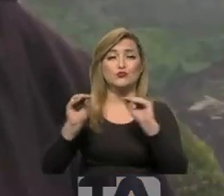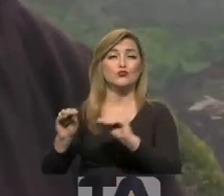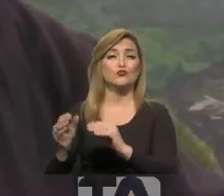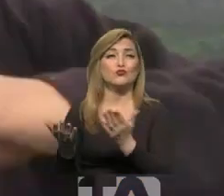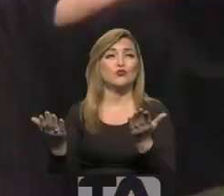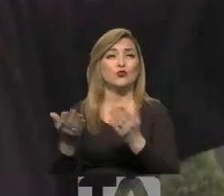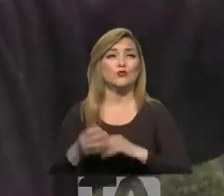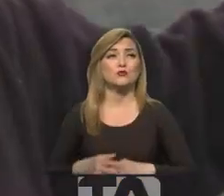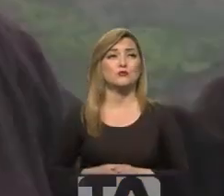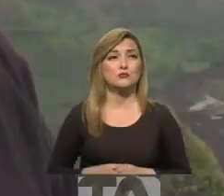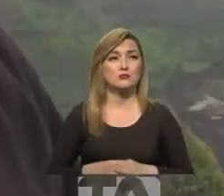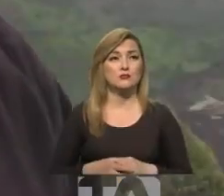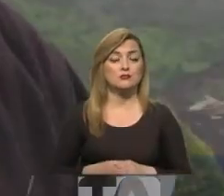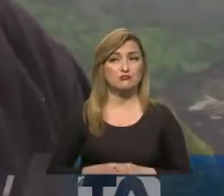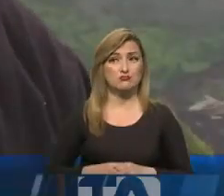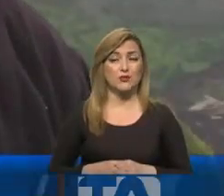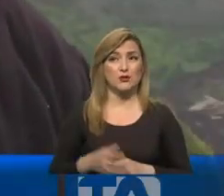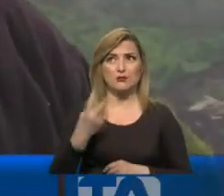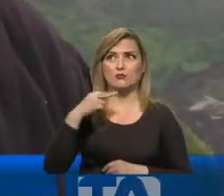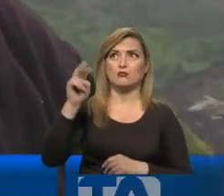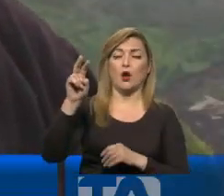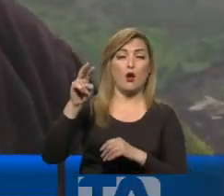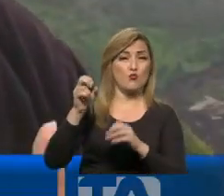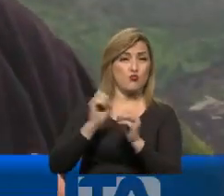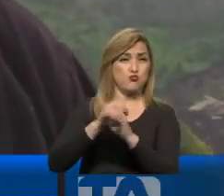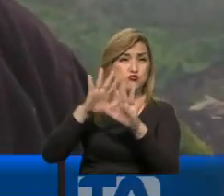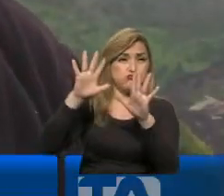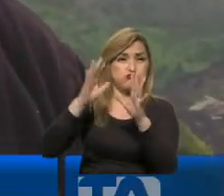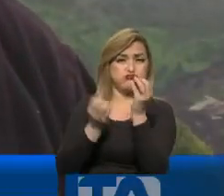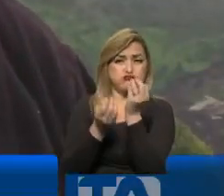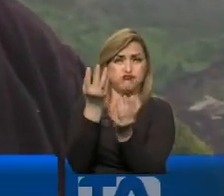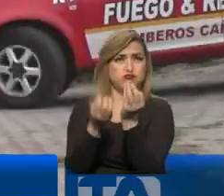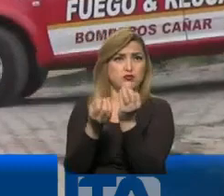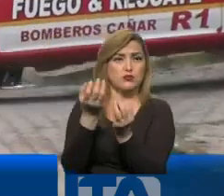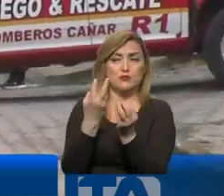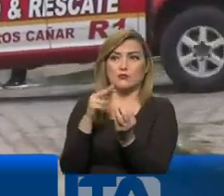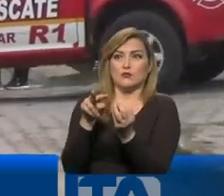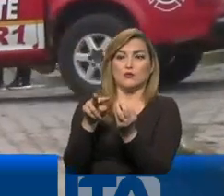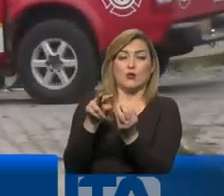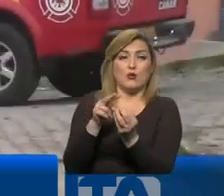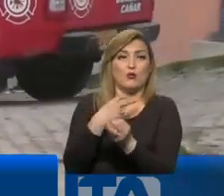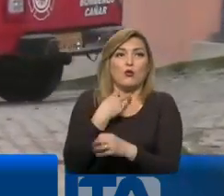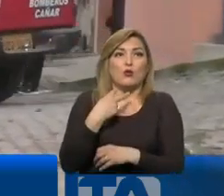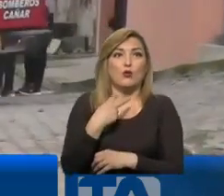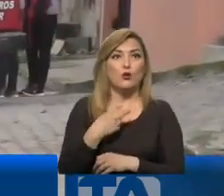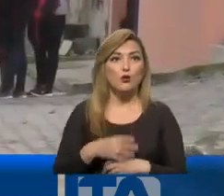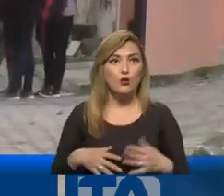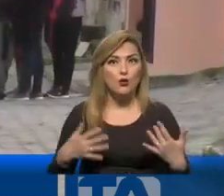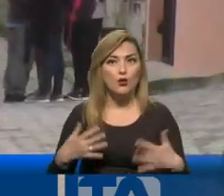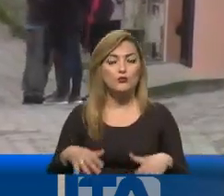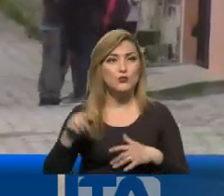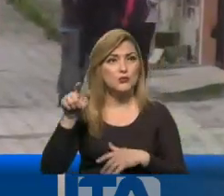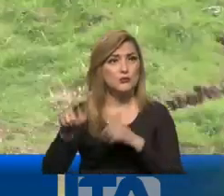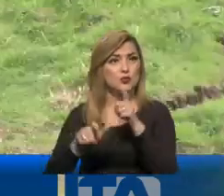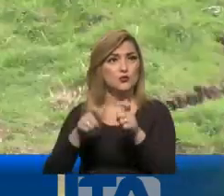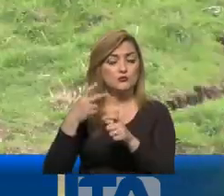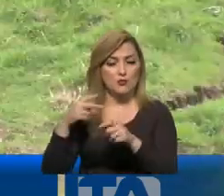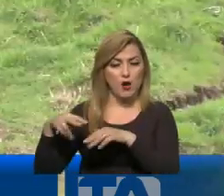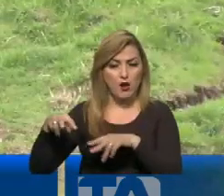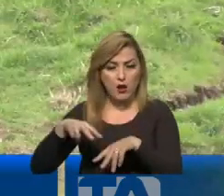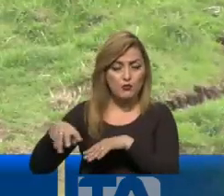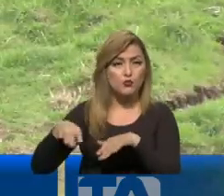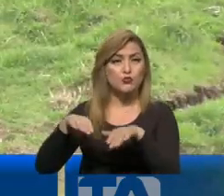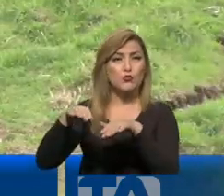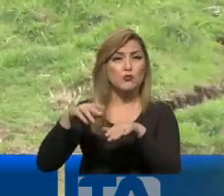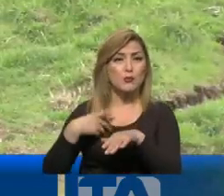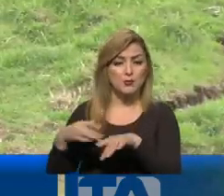cohete era que extendió candela así por lejos entonces en el momento de eso nos asustamos y vimos que las personas bajaban para abajo y luego